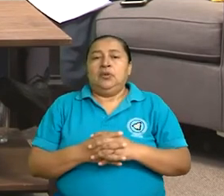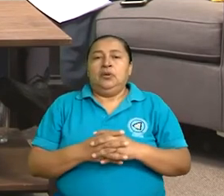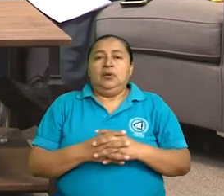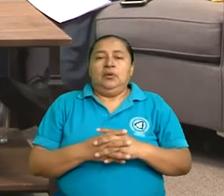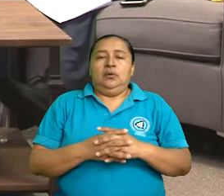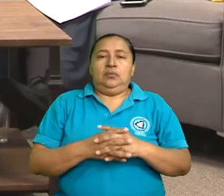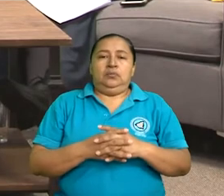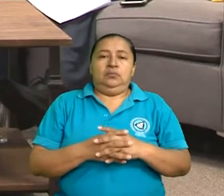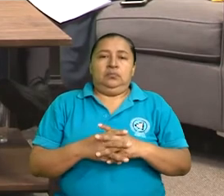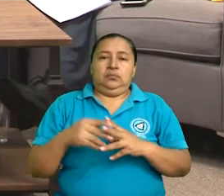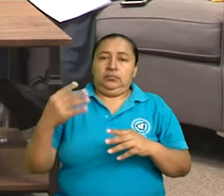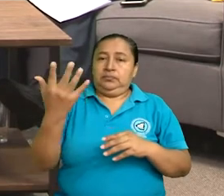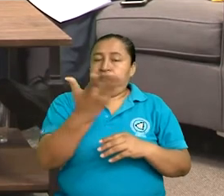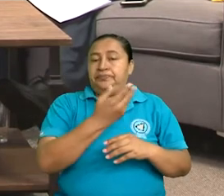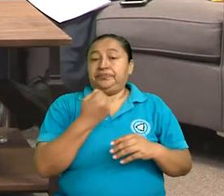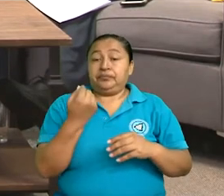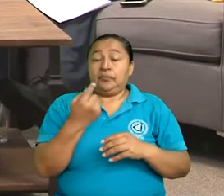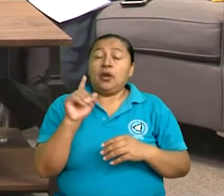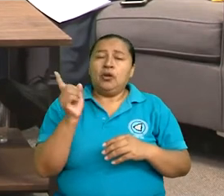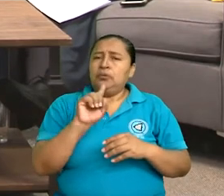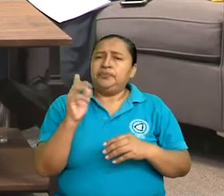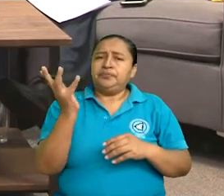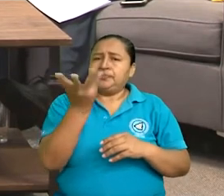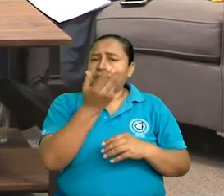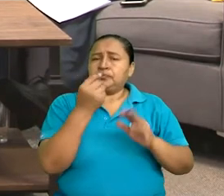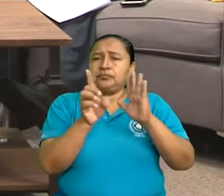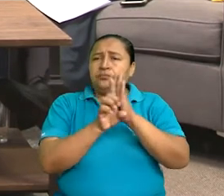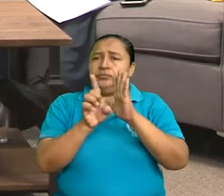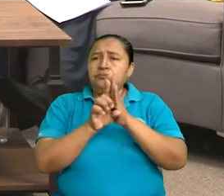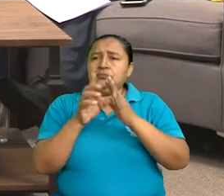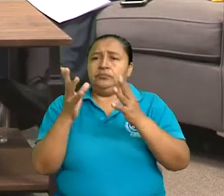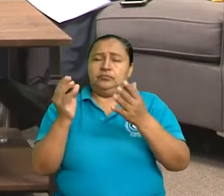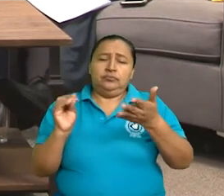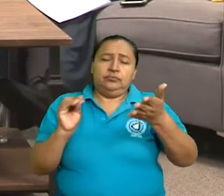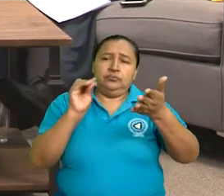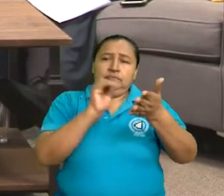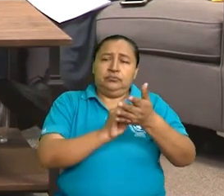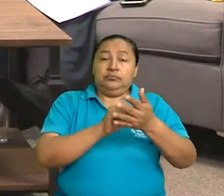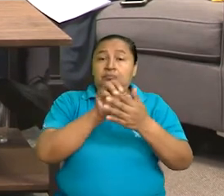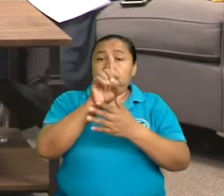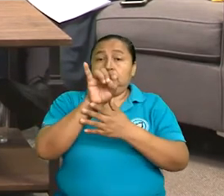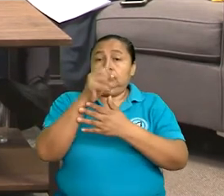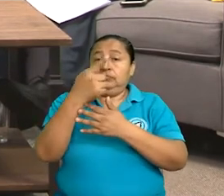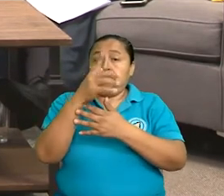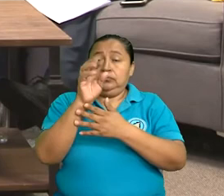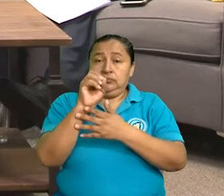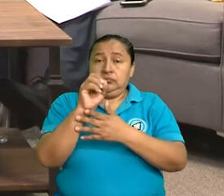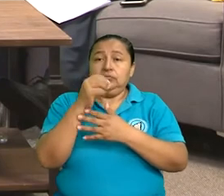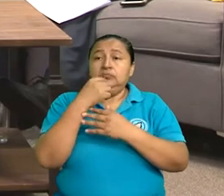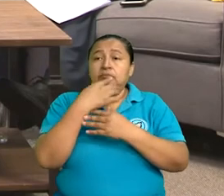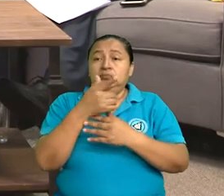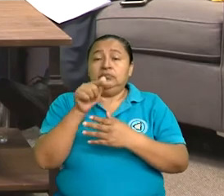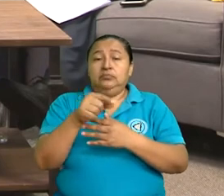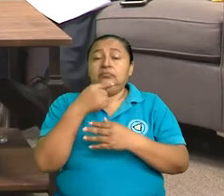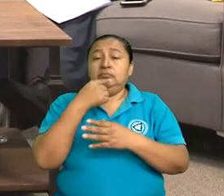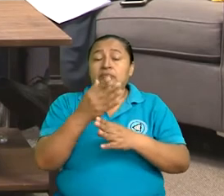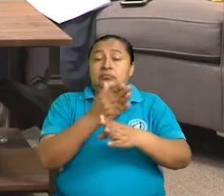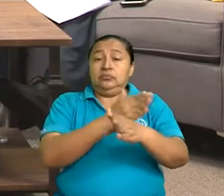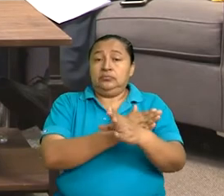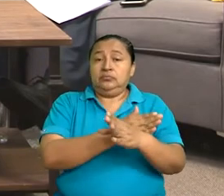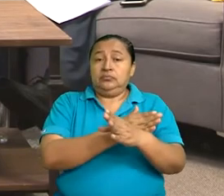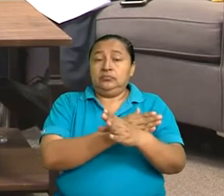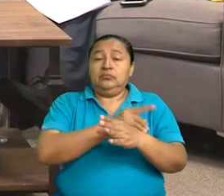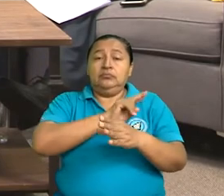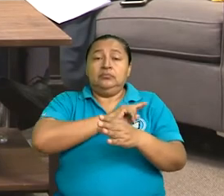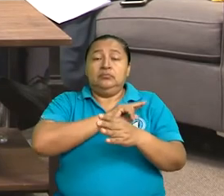no todas las leyes quedan incluidas en este digesto, porque, como te decía al inicio,